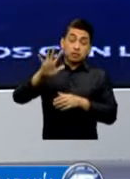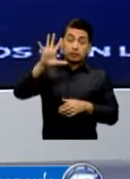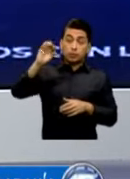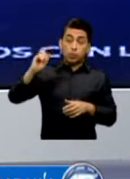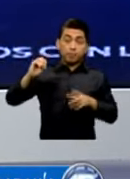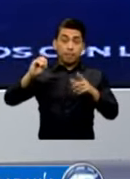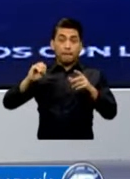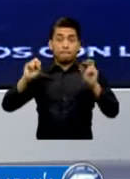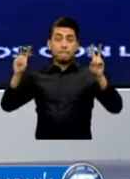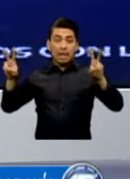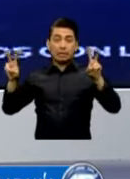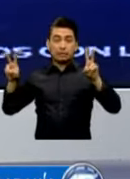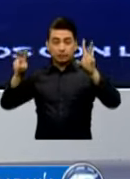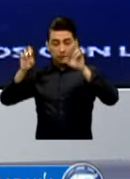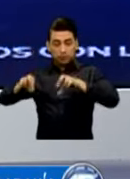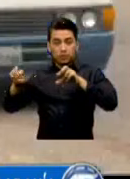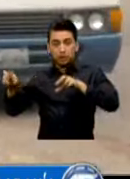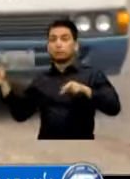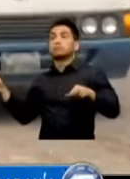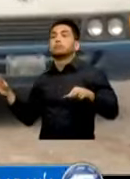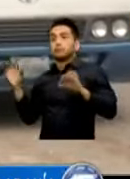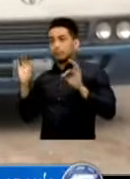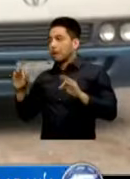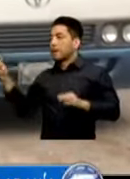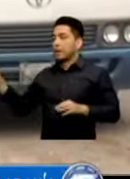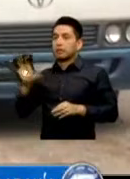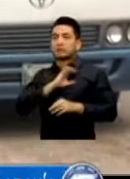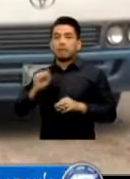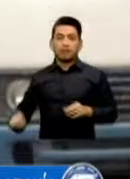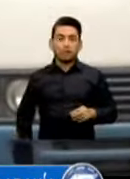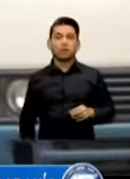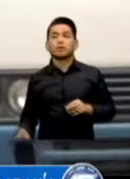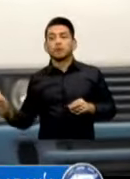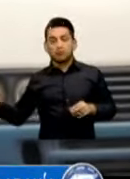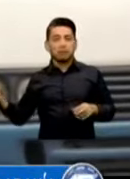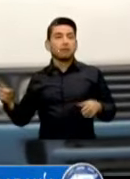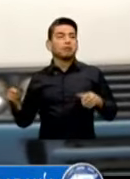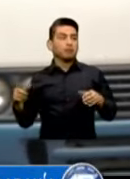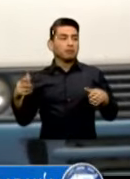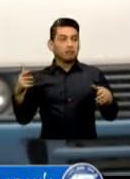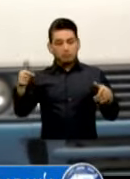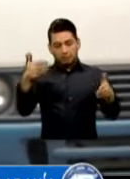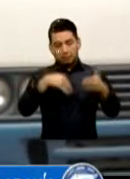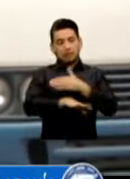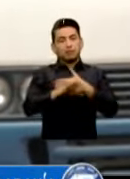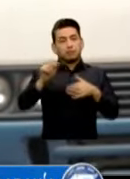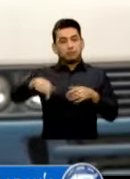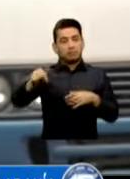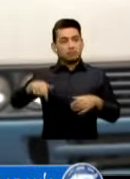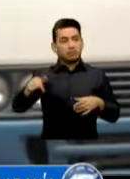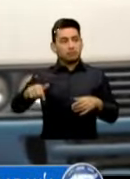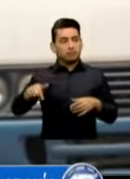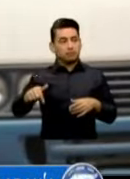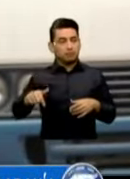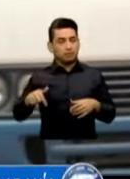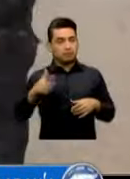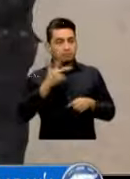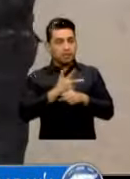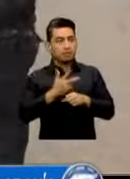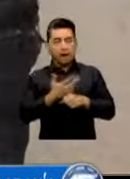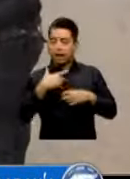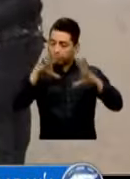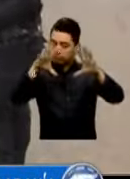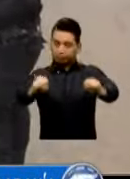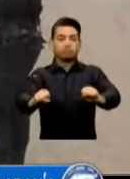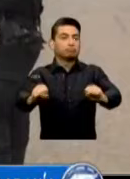Identificados Plenamente Como salvadoreños Y miembros De estructuras De pandillas Han sido capturados